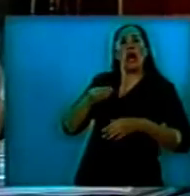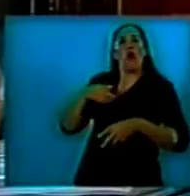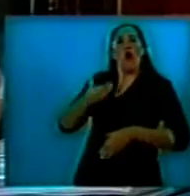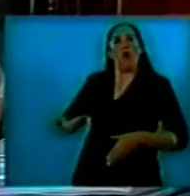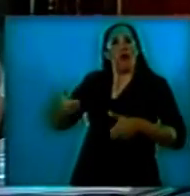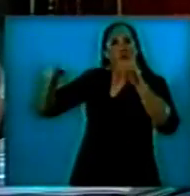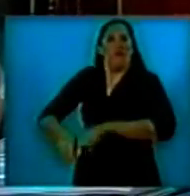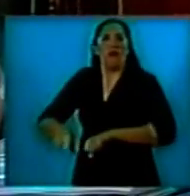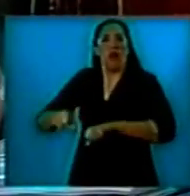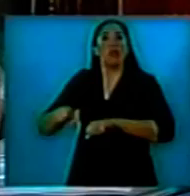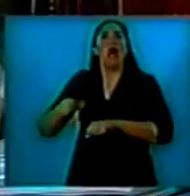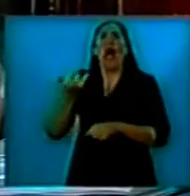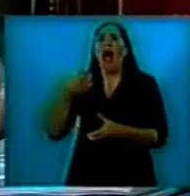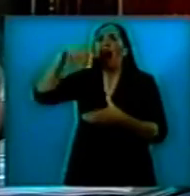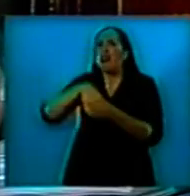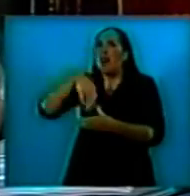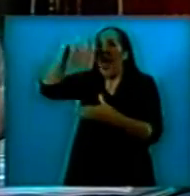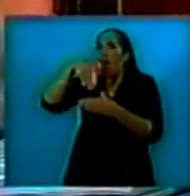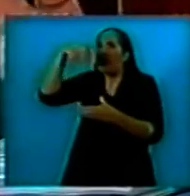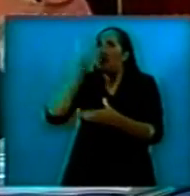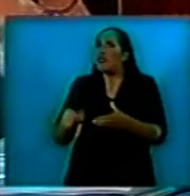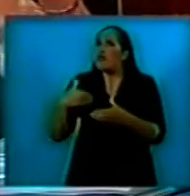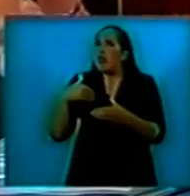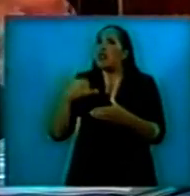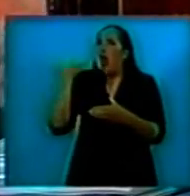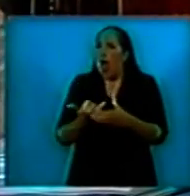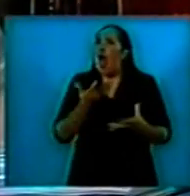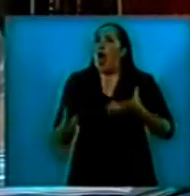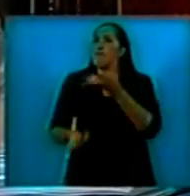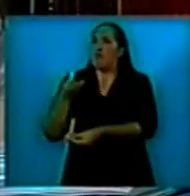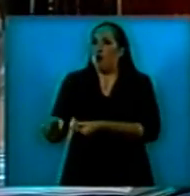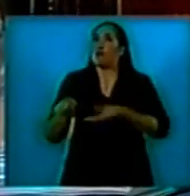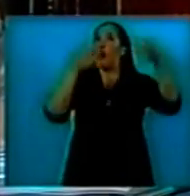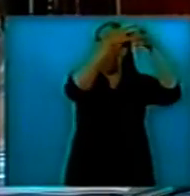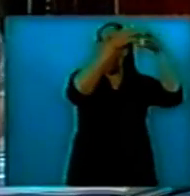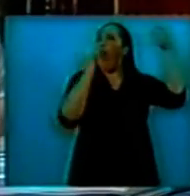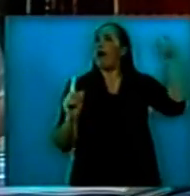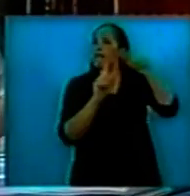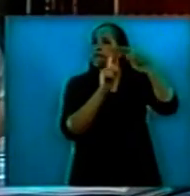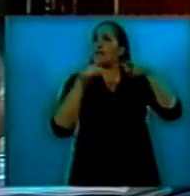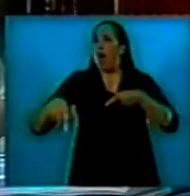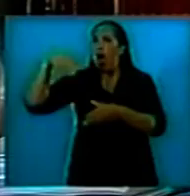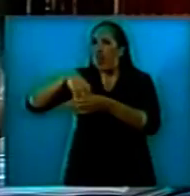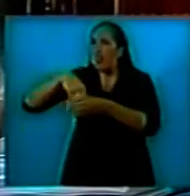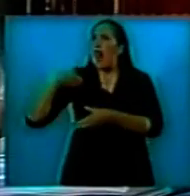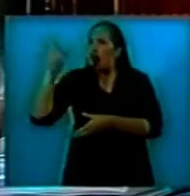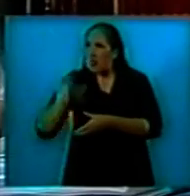internamente, porque siempre en toda nuestra historia, siempre en toda nuestra historia,